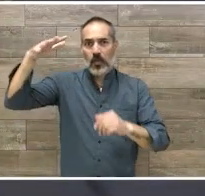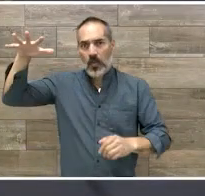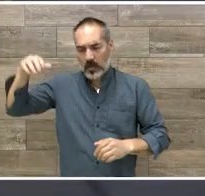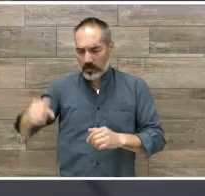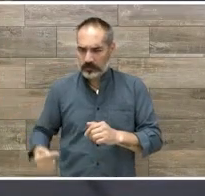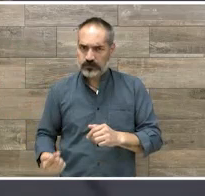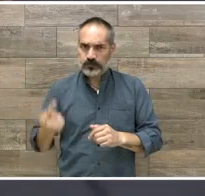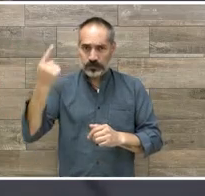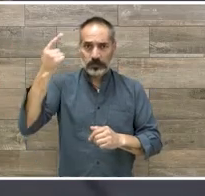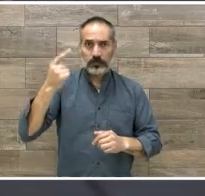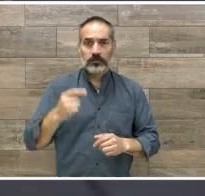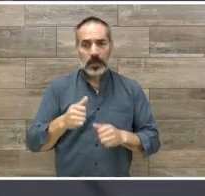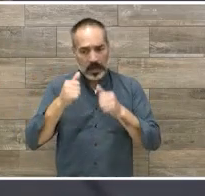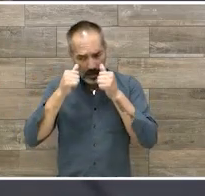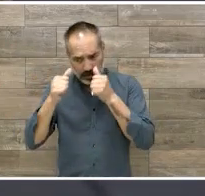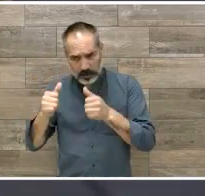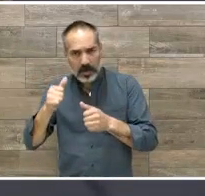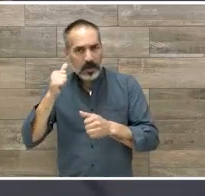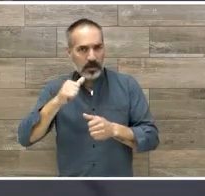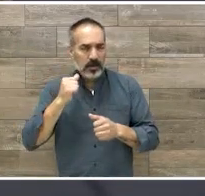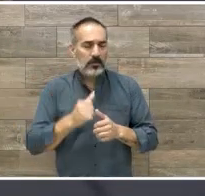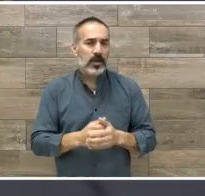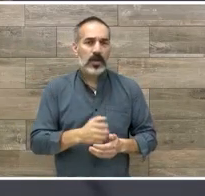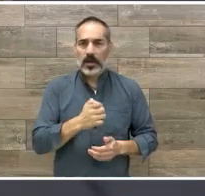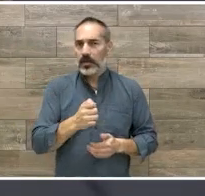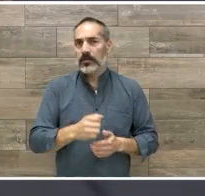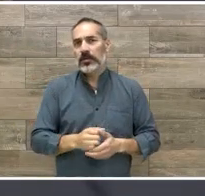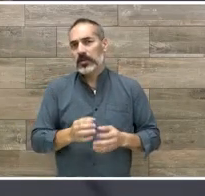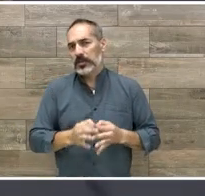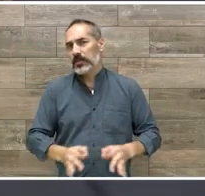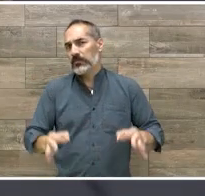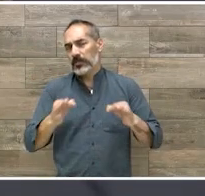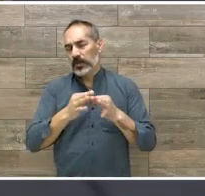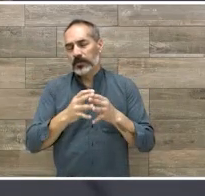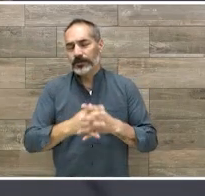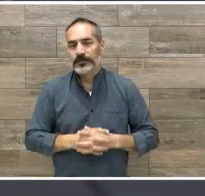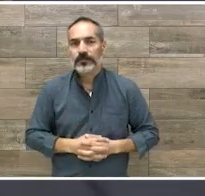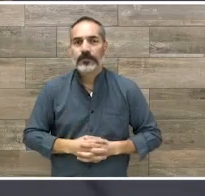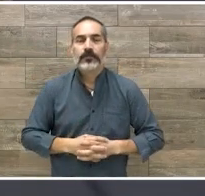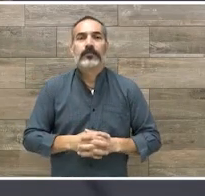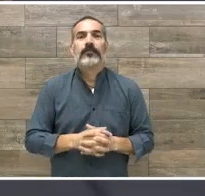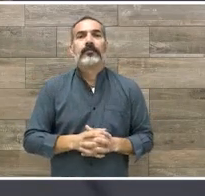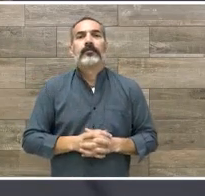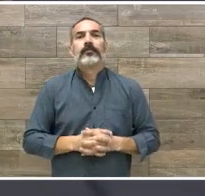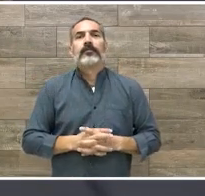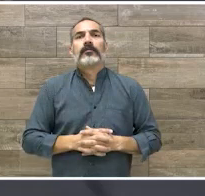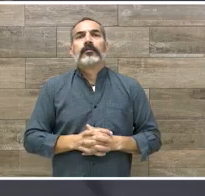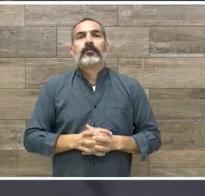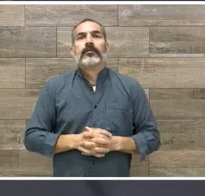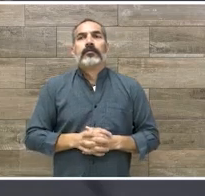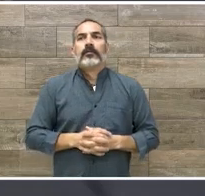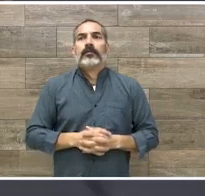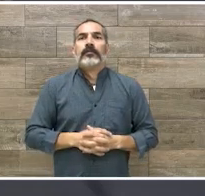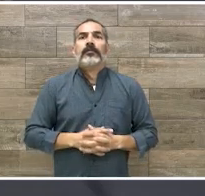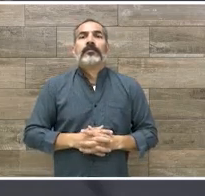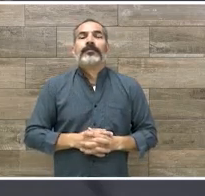mano, ¿no? Ya que están encaminados hacia precisamente potenciar muchas habilidades